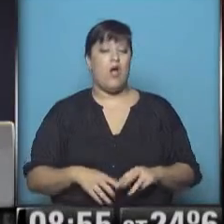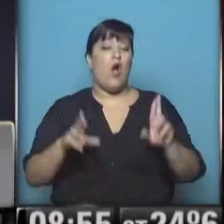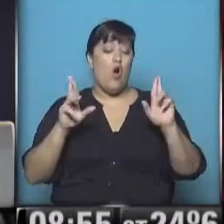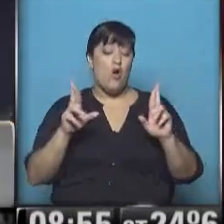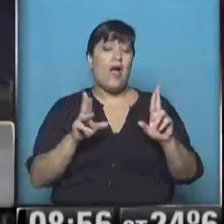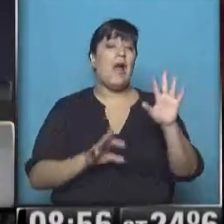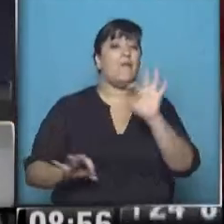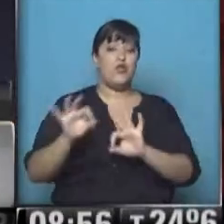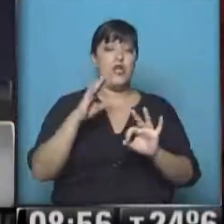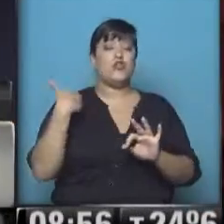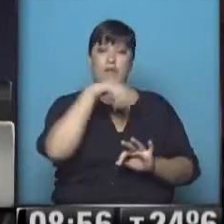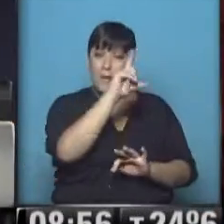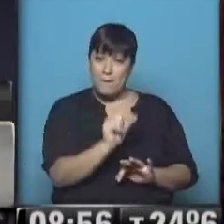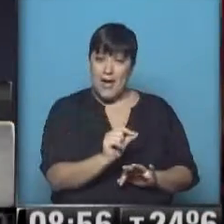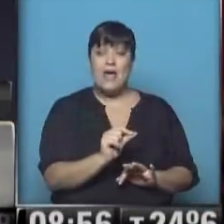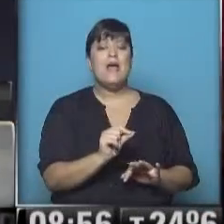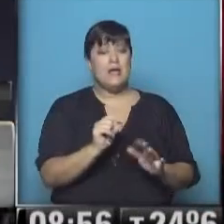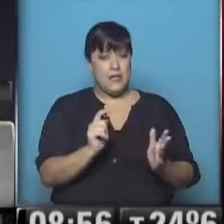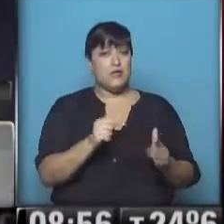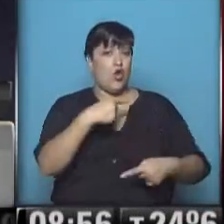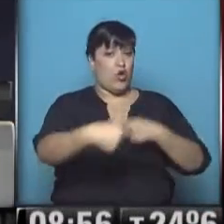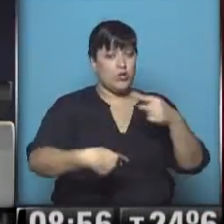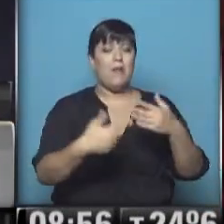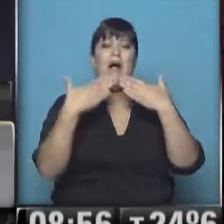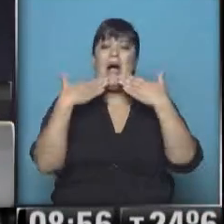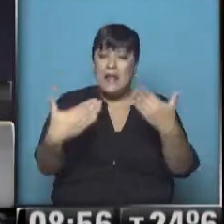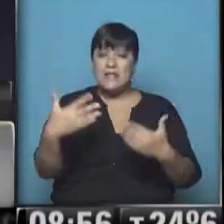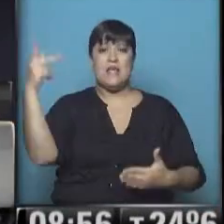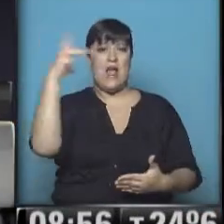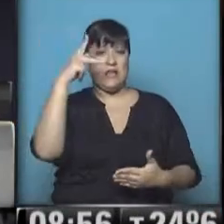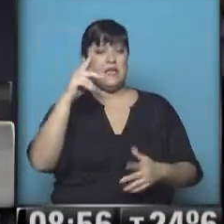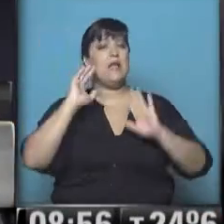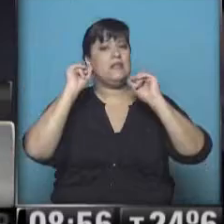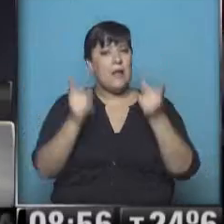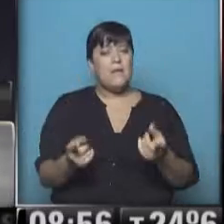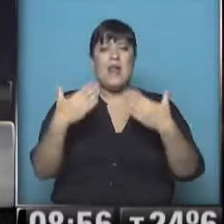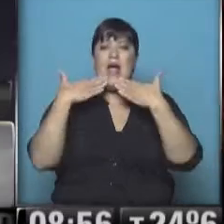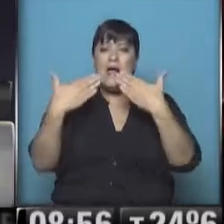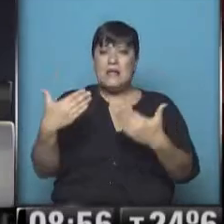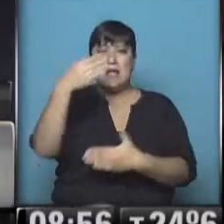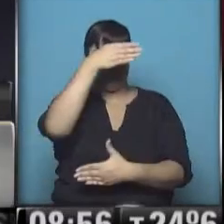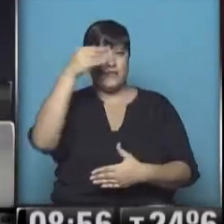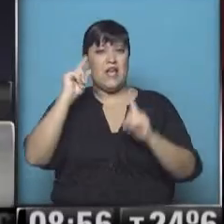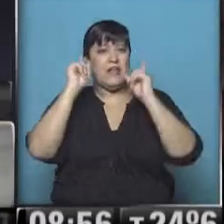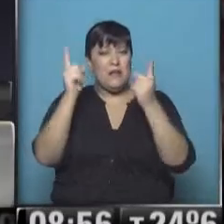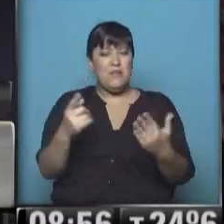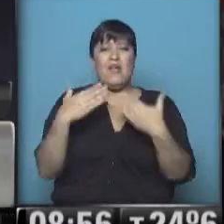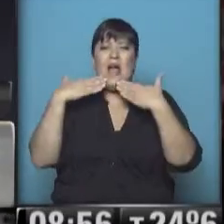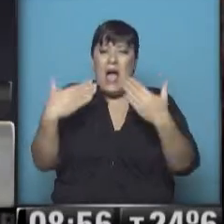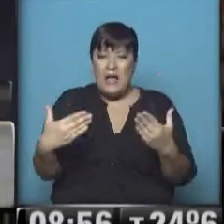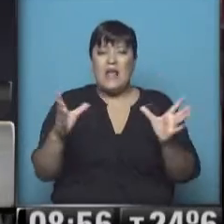agradecerle a Néstor Kirchner, agradecerle a nuestra presidenta y a mi bloque y aliados la confianza